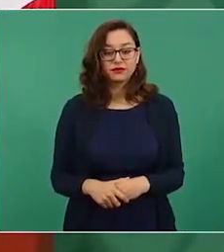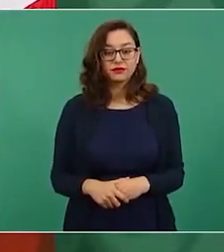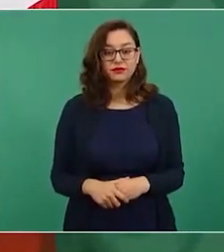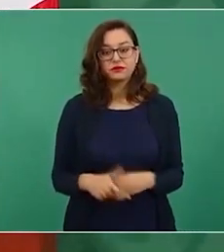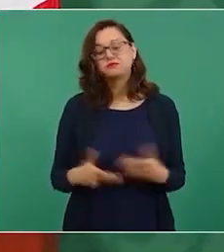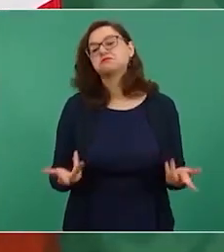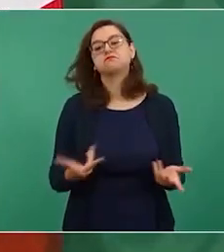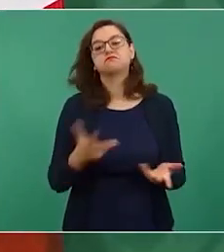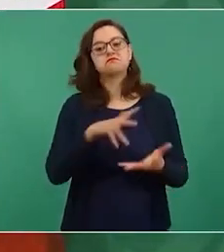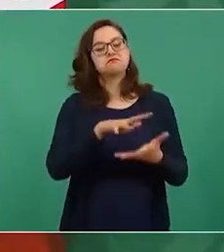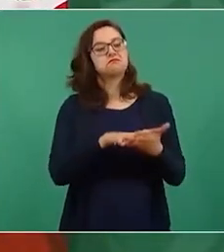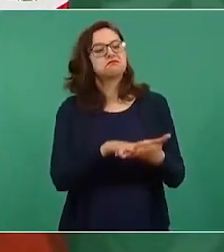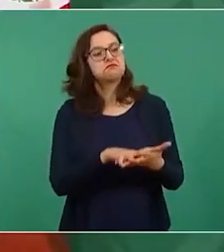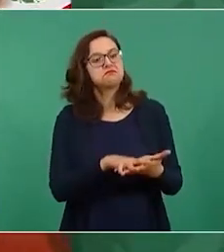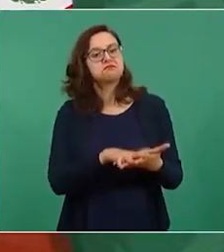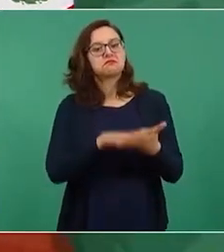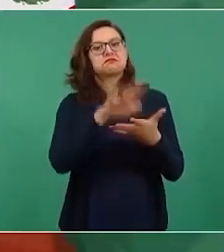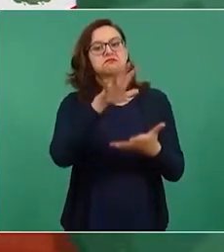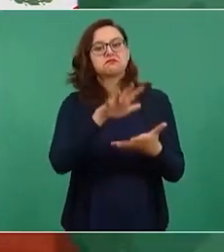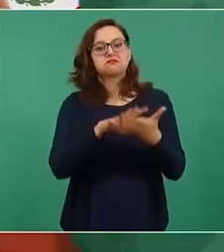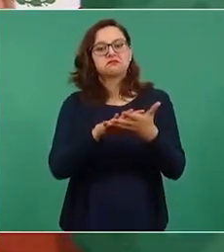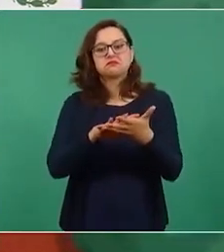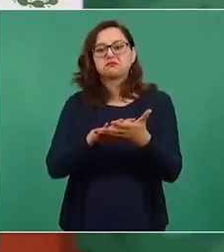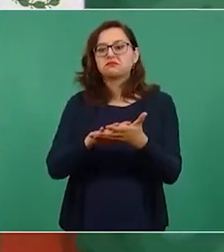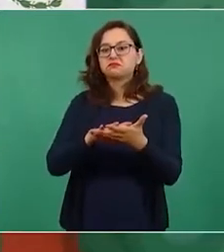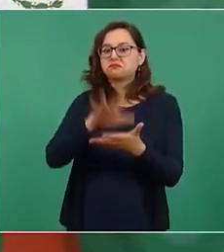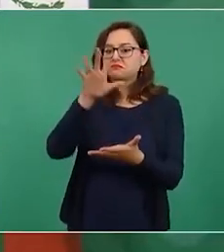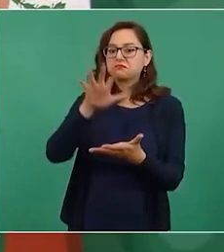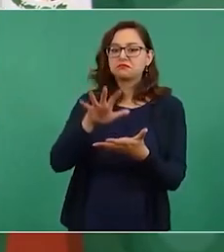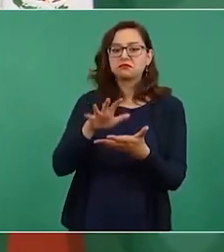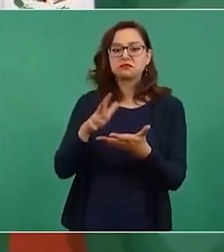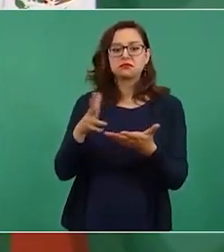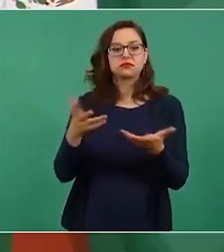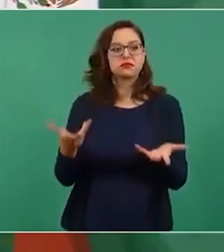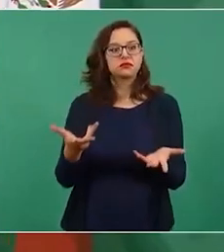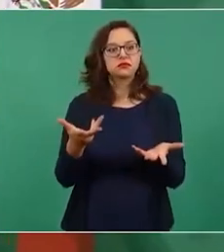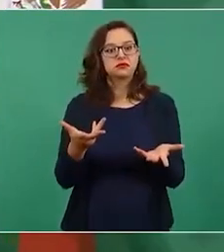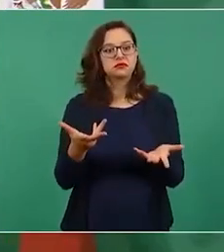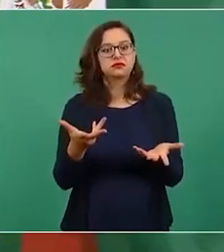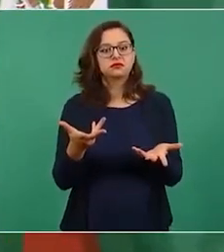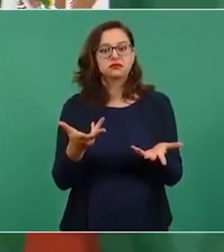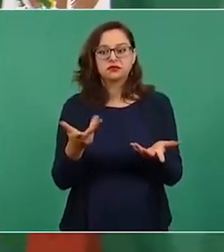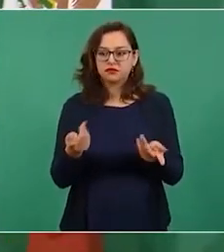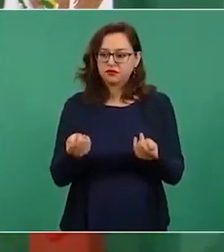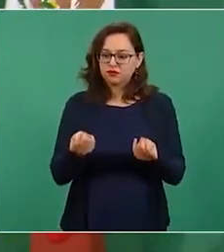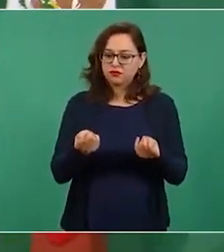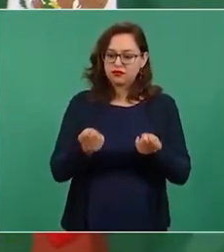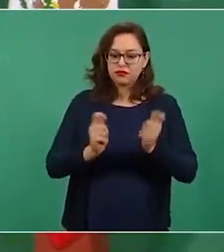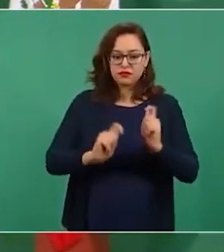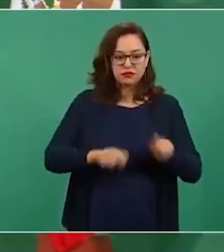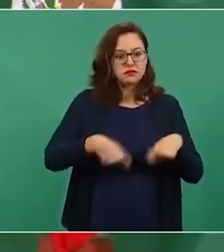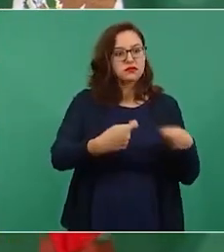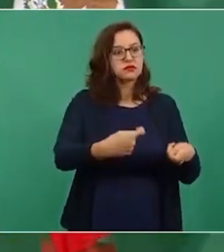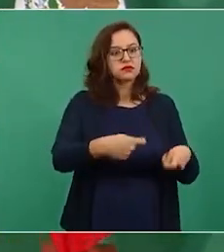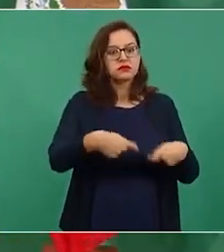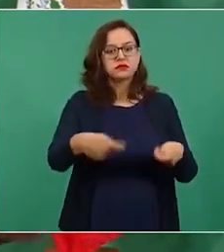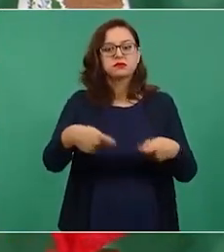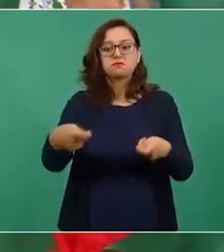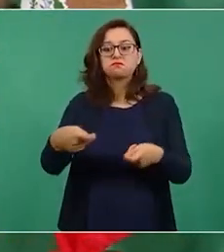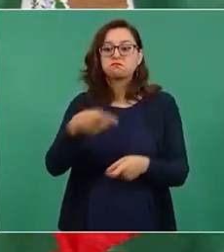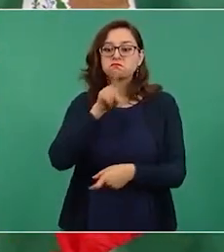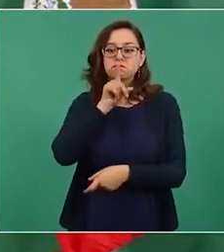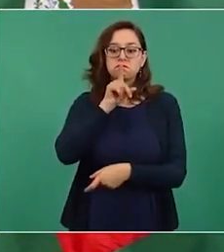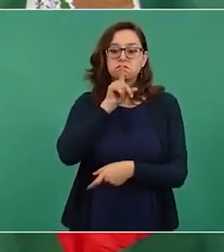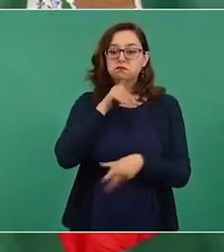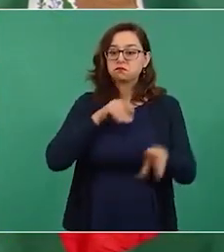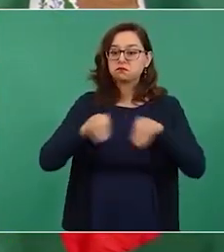Que la mayoría de las empresas nacionales y extranjeras que obtuvieron esas concesiones se dedicaron